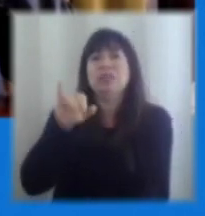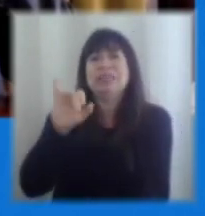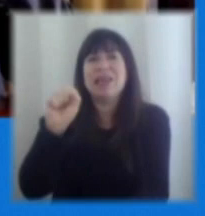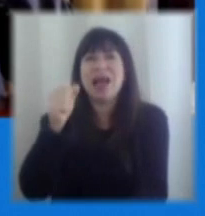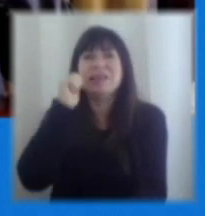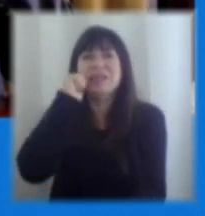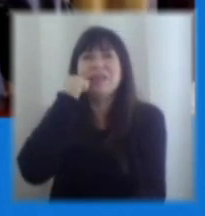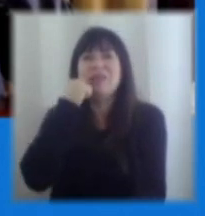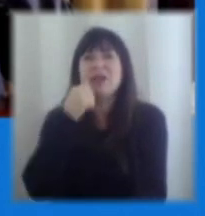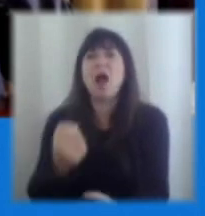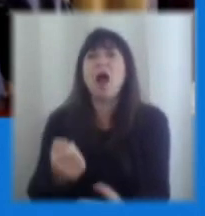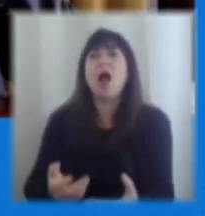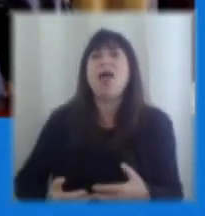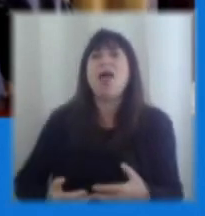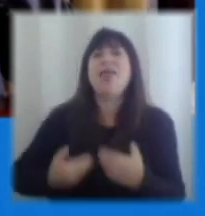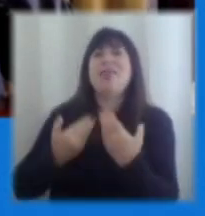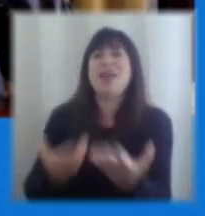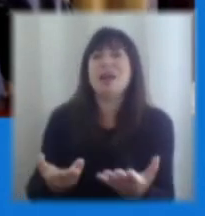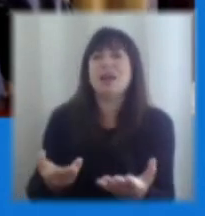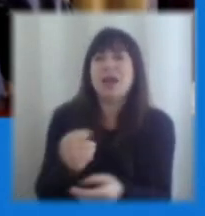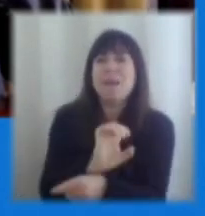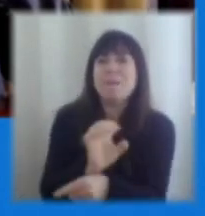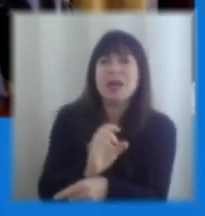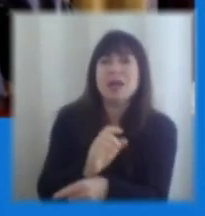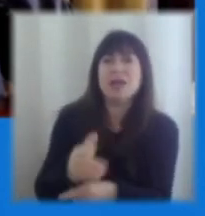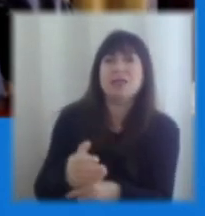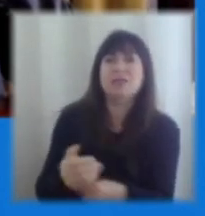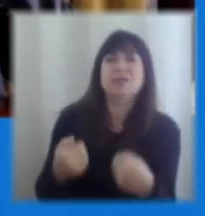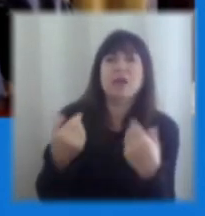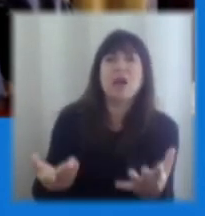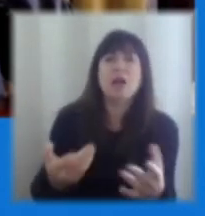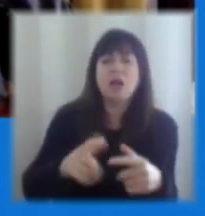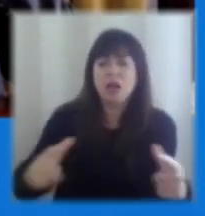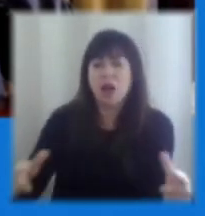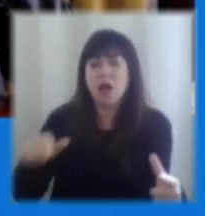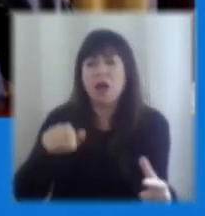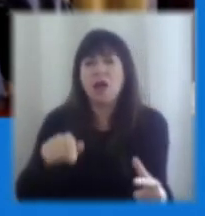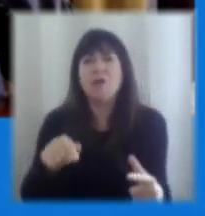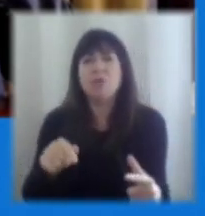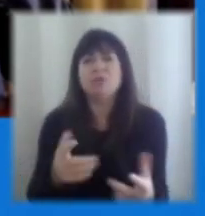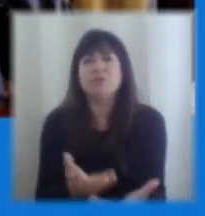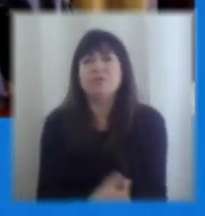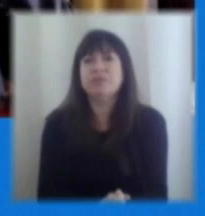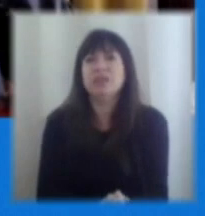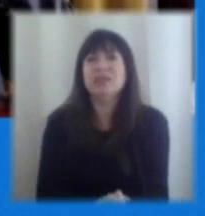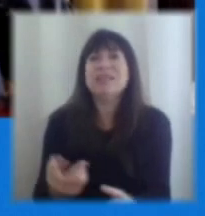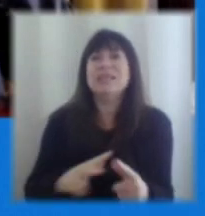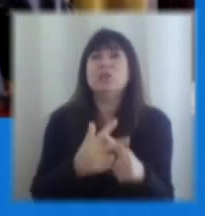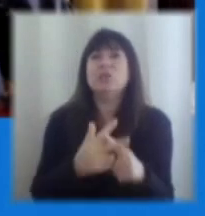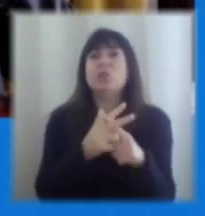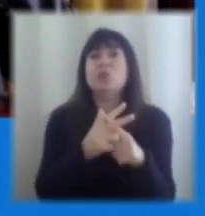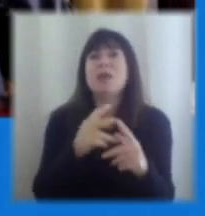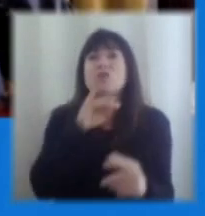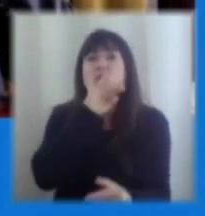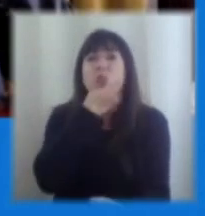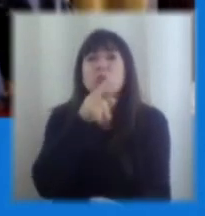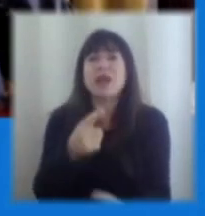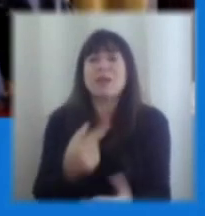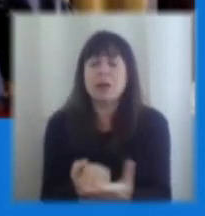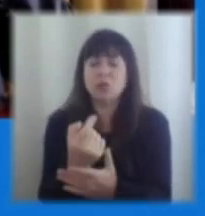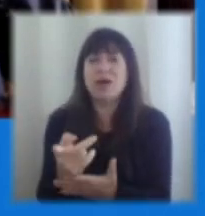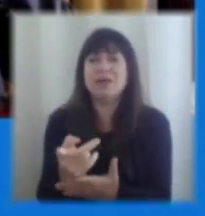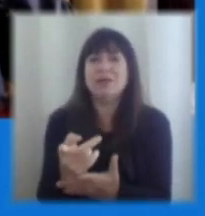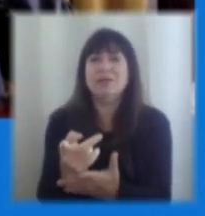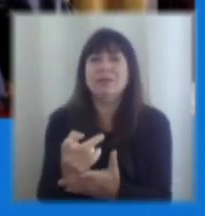emergencia y ojalá en el fondo de reojo también aprovechar de abordar la emergencia con algunos instrumentos que ojalá también nos ayuden a enfrentar